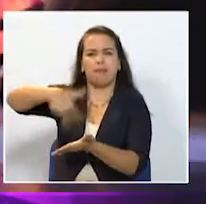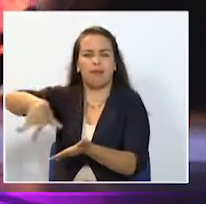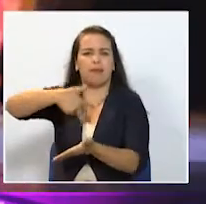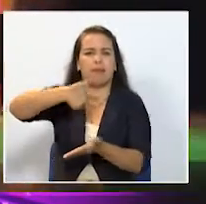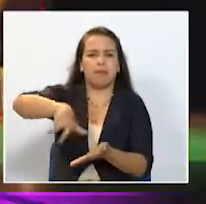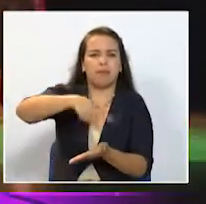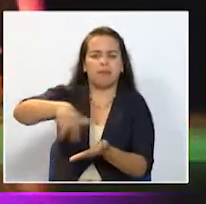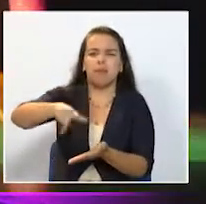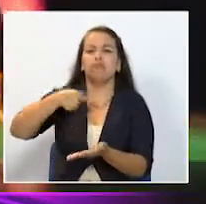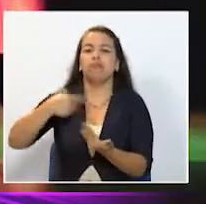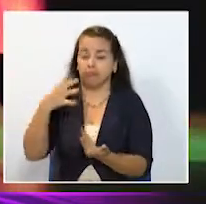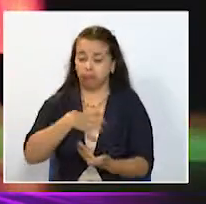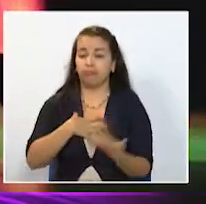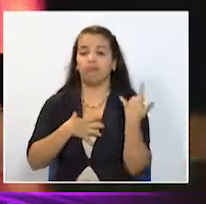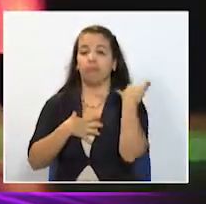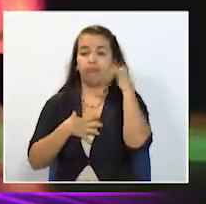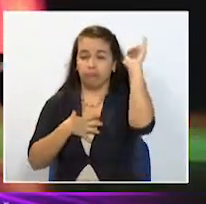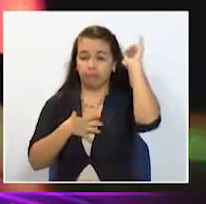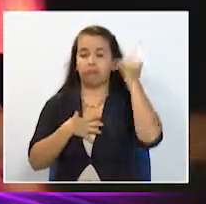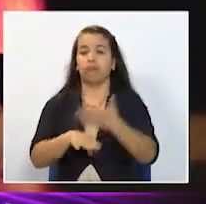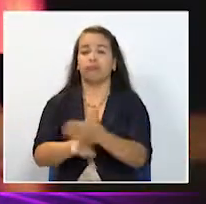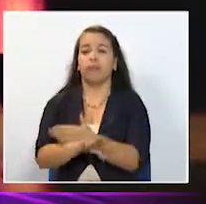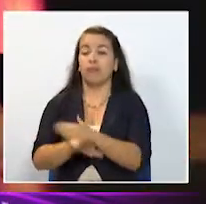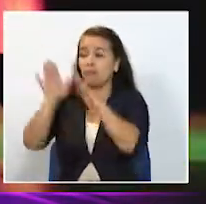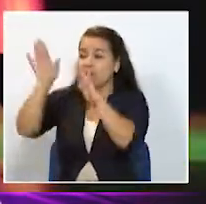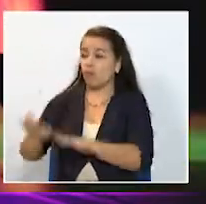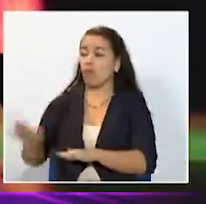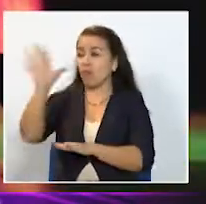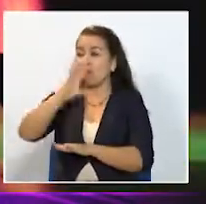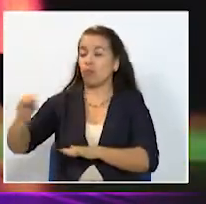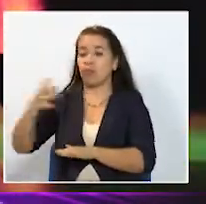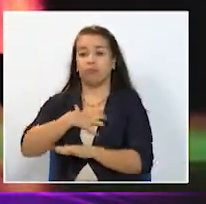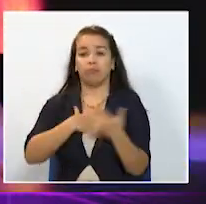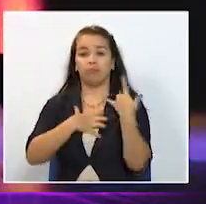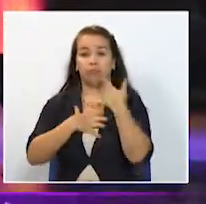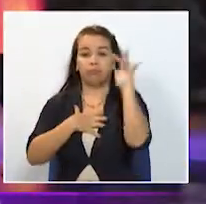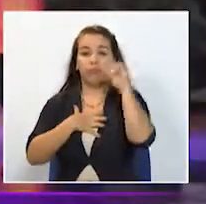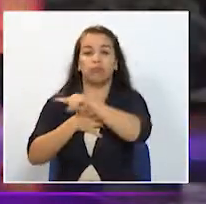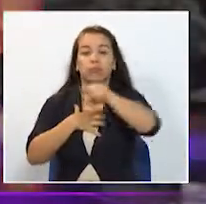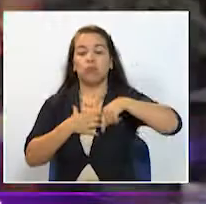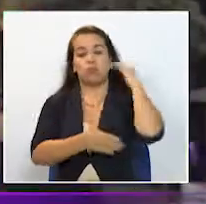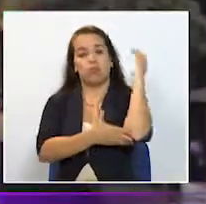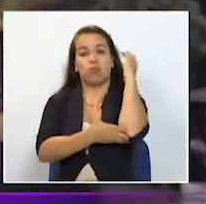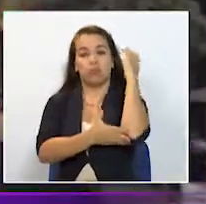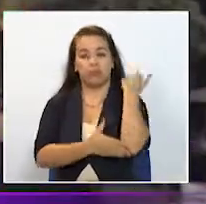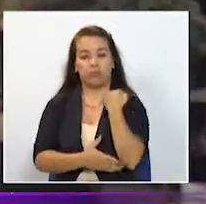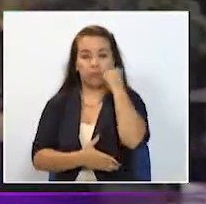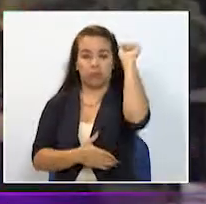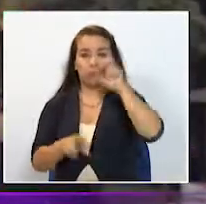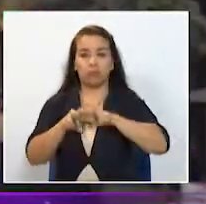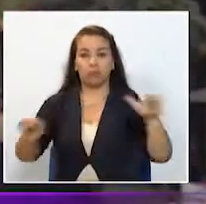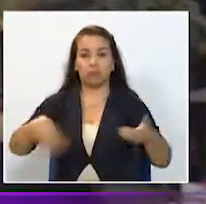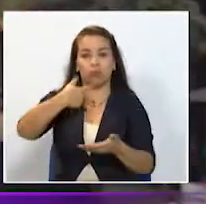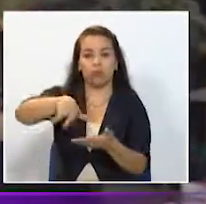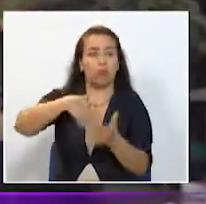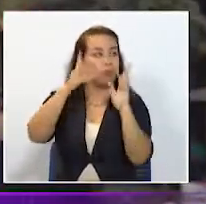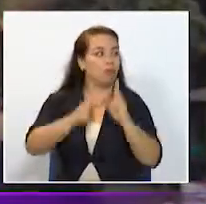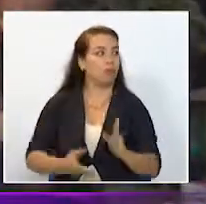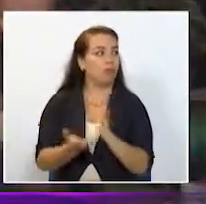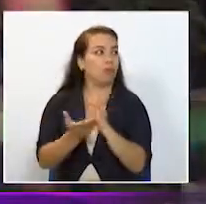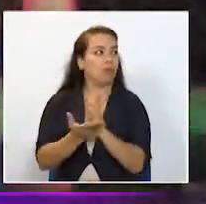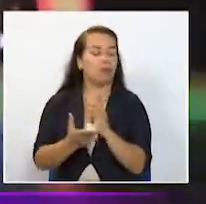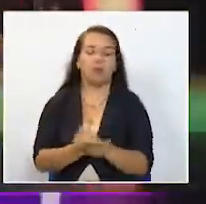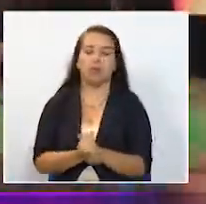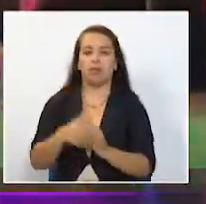somos campeones fuimos a representar al quindío y somos campeones del concurso All Dance Colombia categoría show estudiante y categoría show